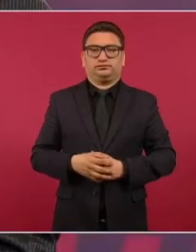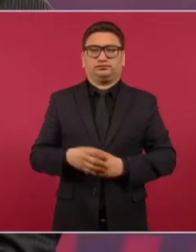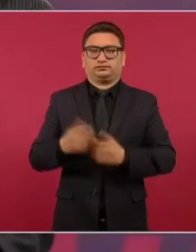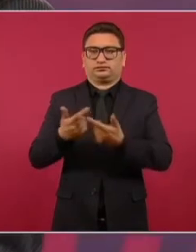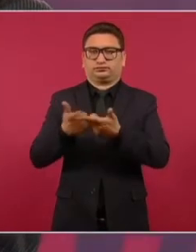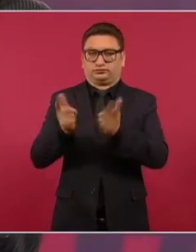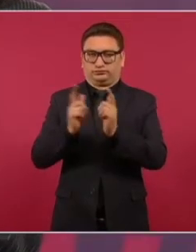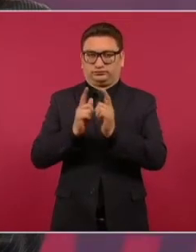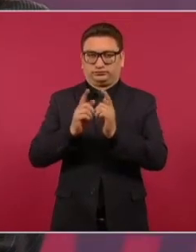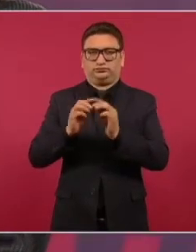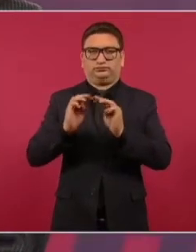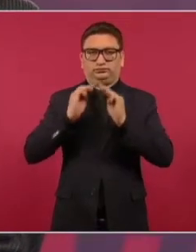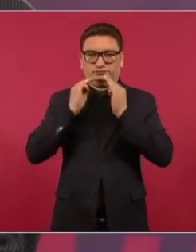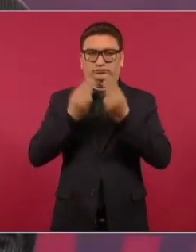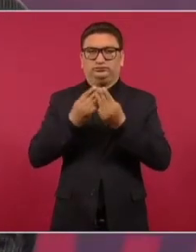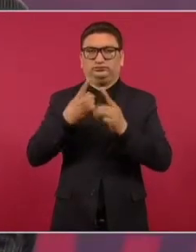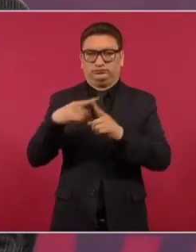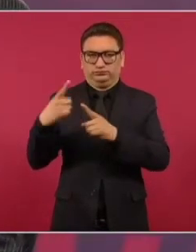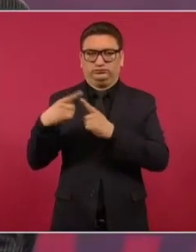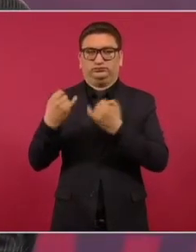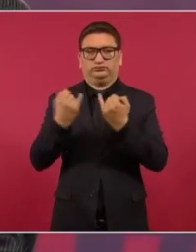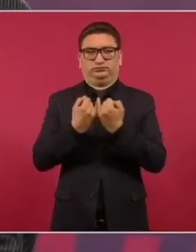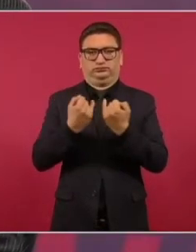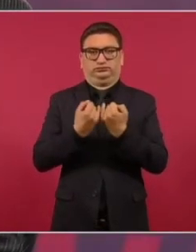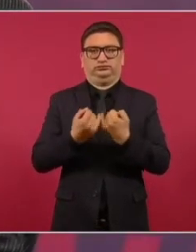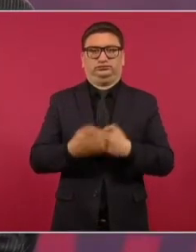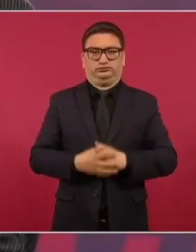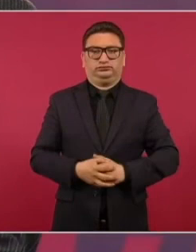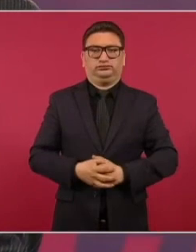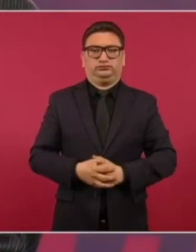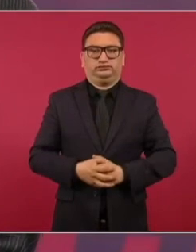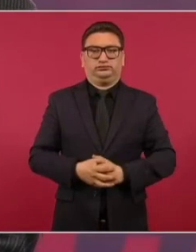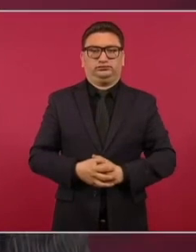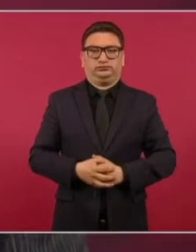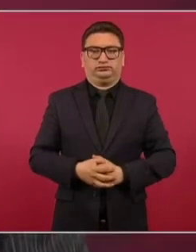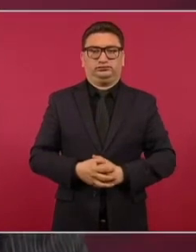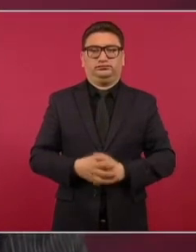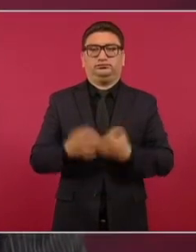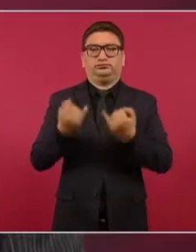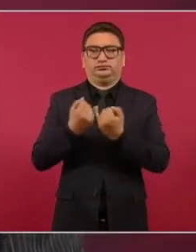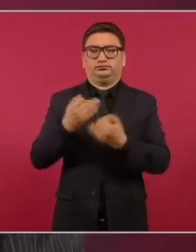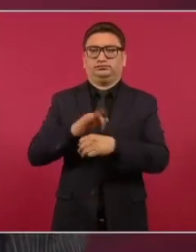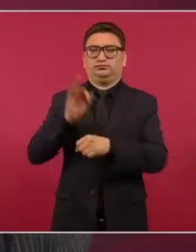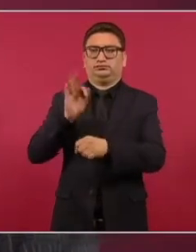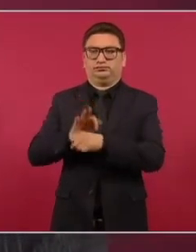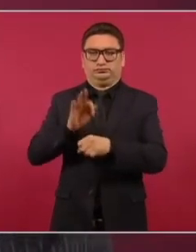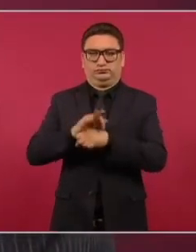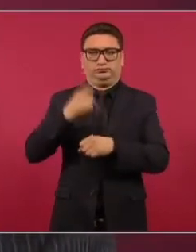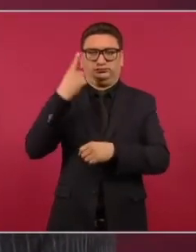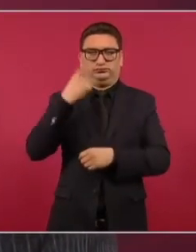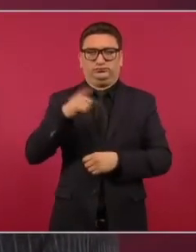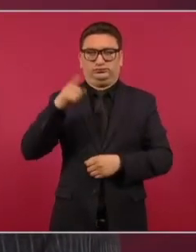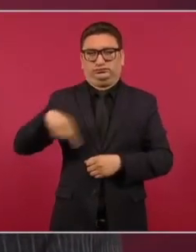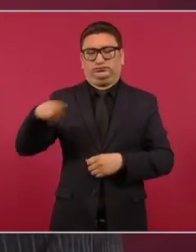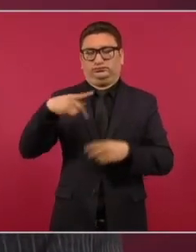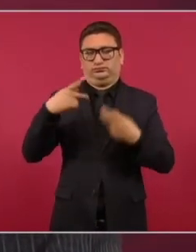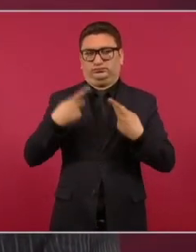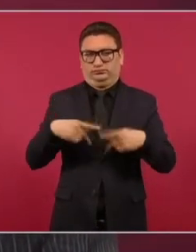organizada y protección para delincuentes de cuello blanco,